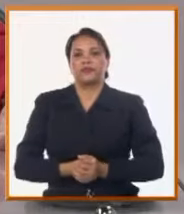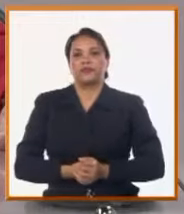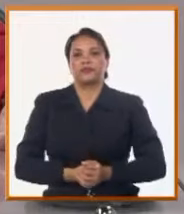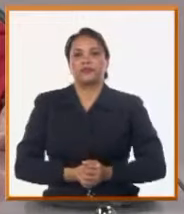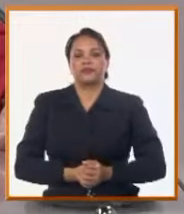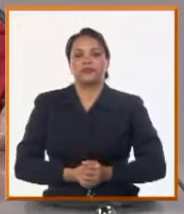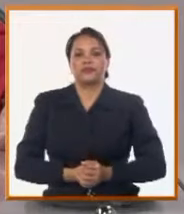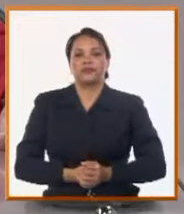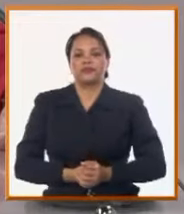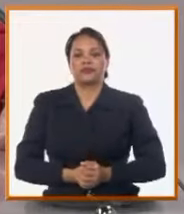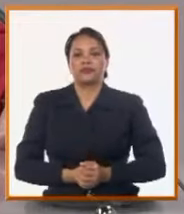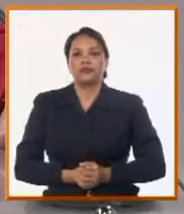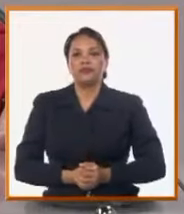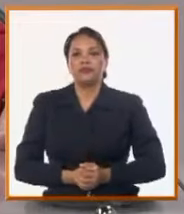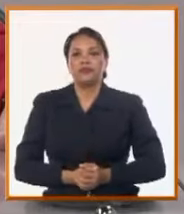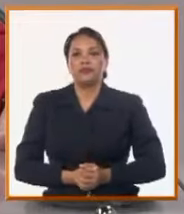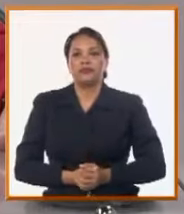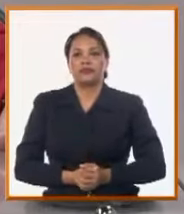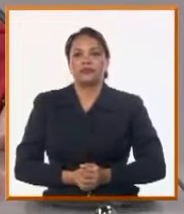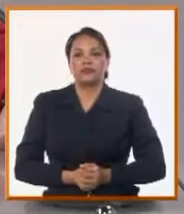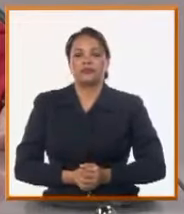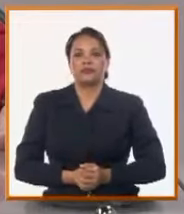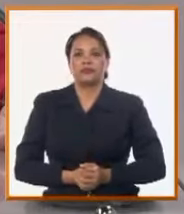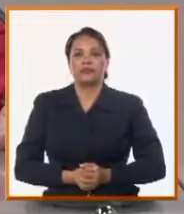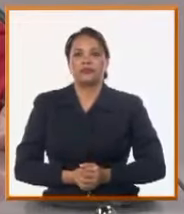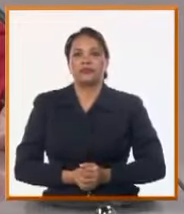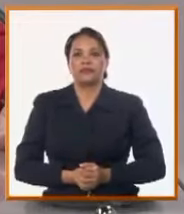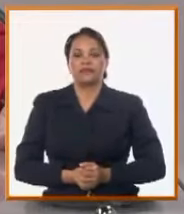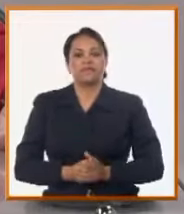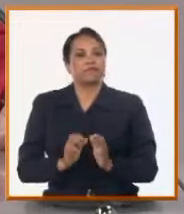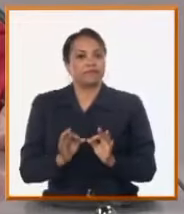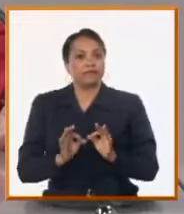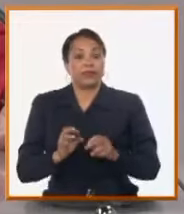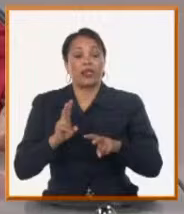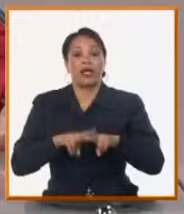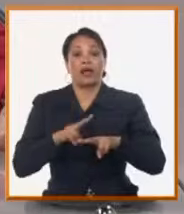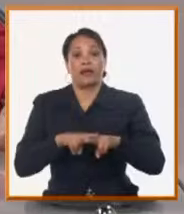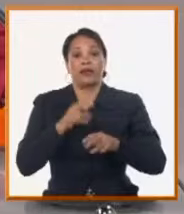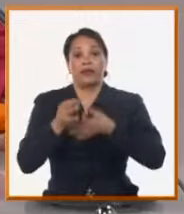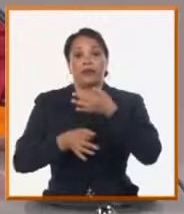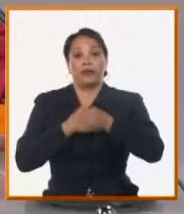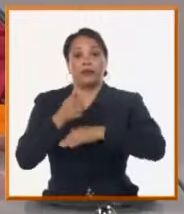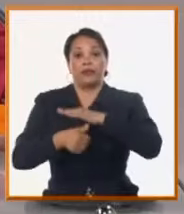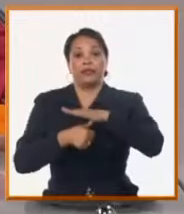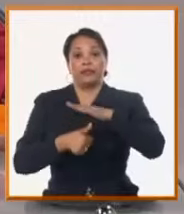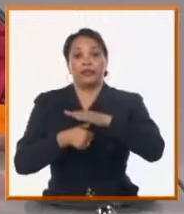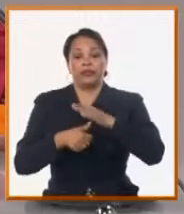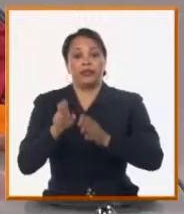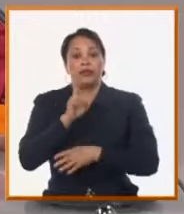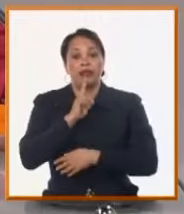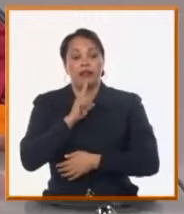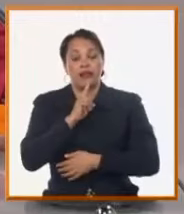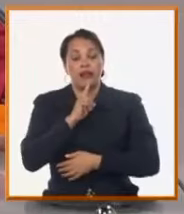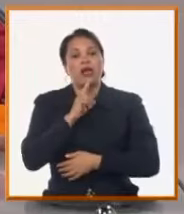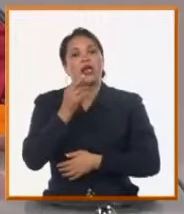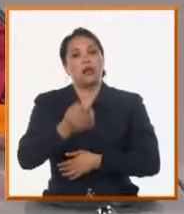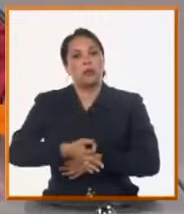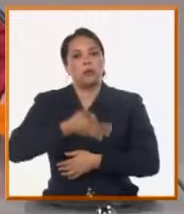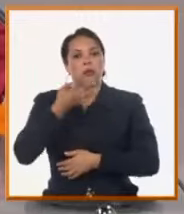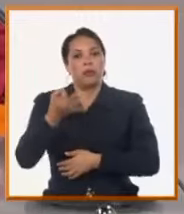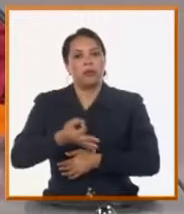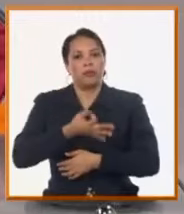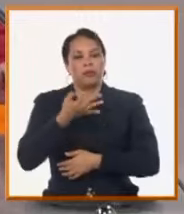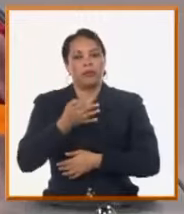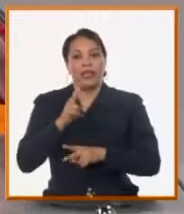la Mesa Redonda. Y por supuesto, La Habana, como explicaba nuestro presidente de LOSDE, es